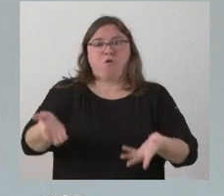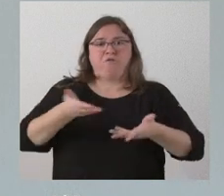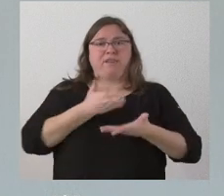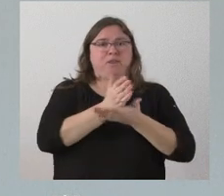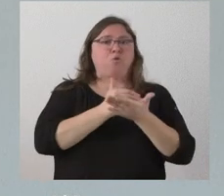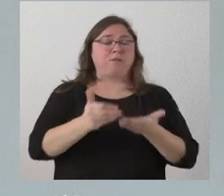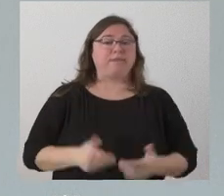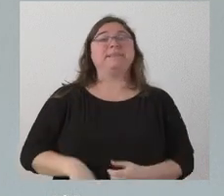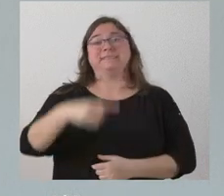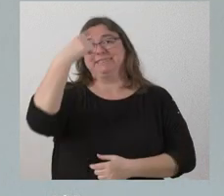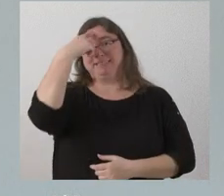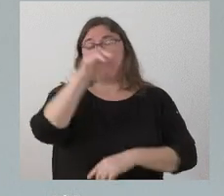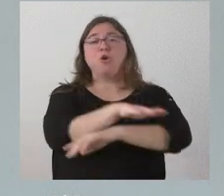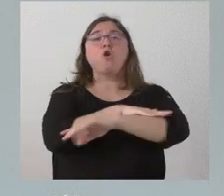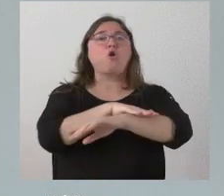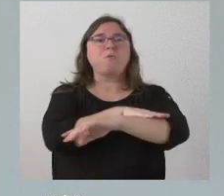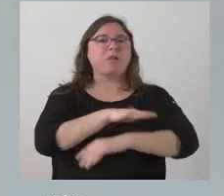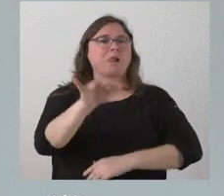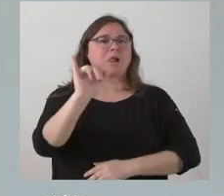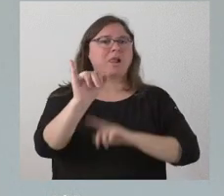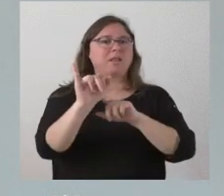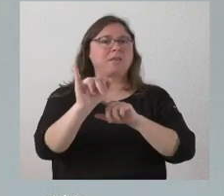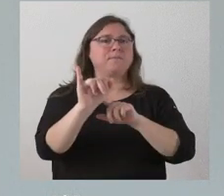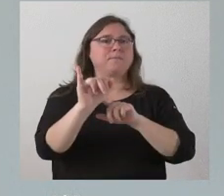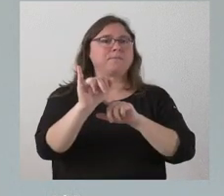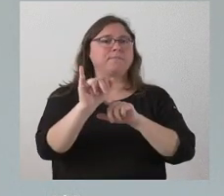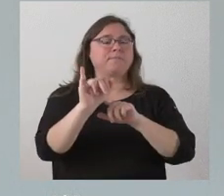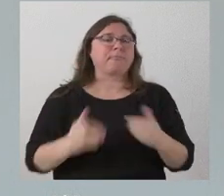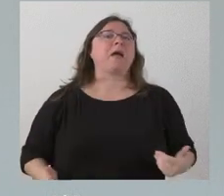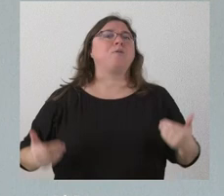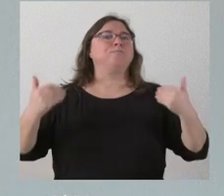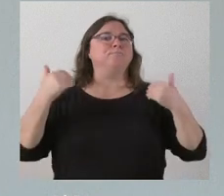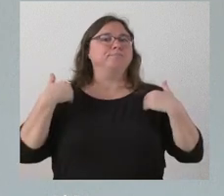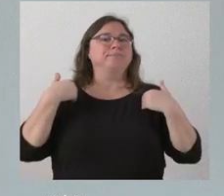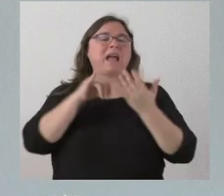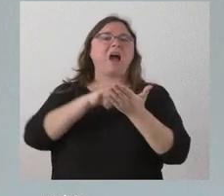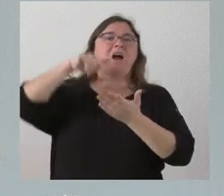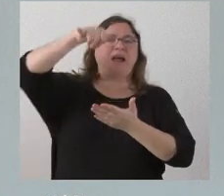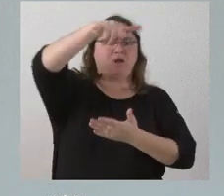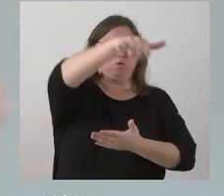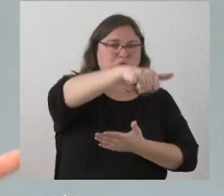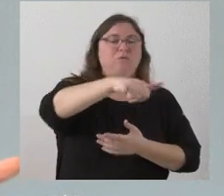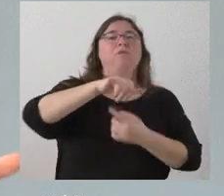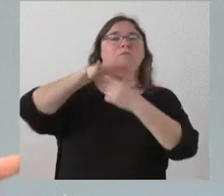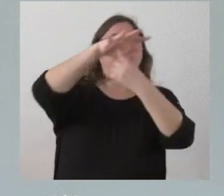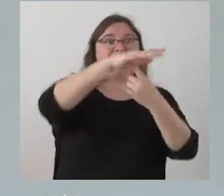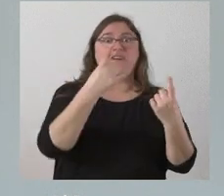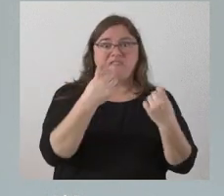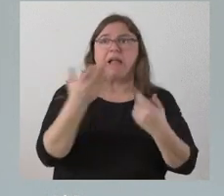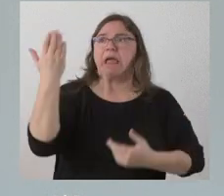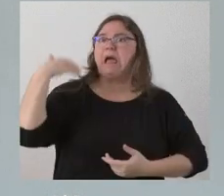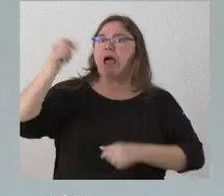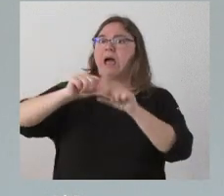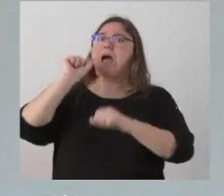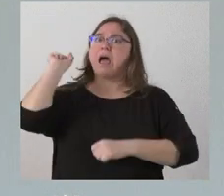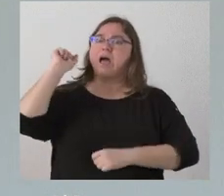ya saben ustedes que el Gobierno tiene la competencia en materia de medios aéreos faltan muchos de los que se han puesto otros años y